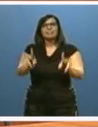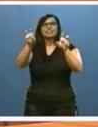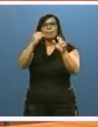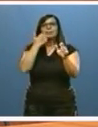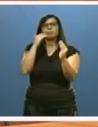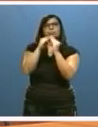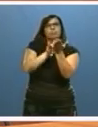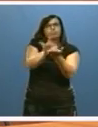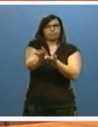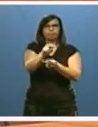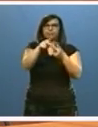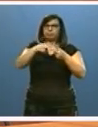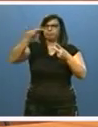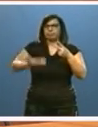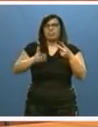desahucios.